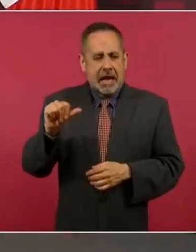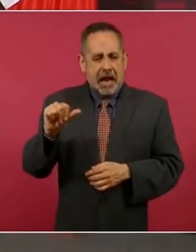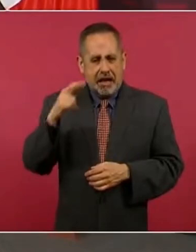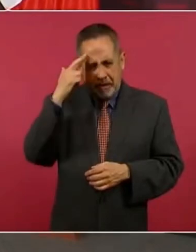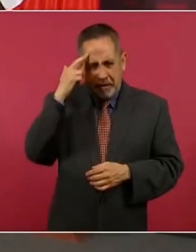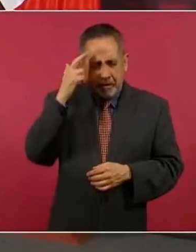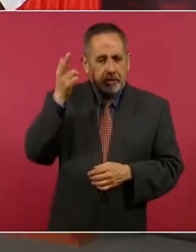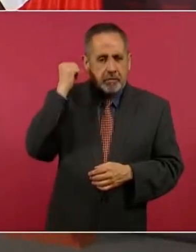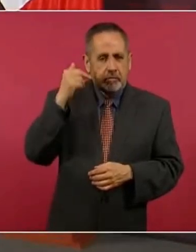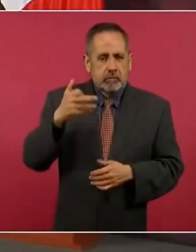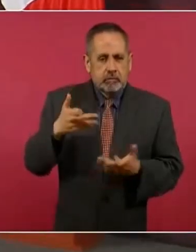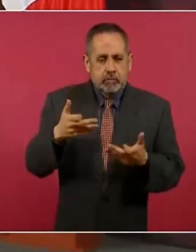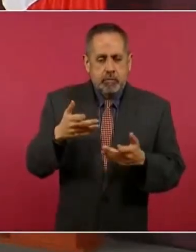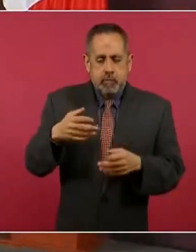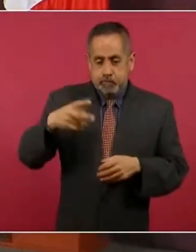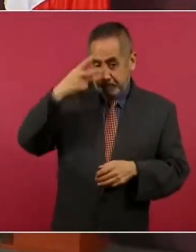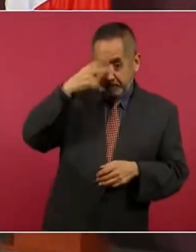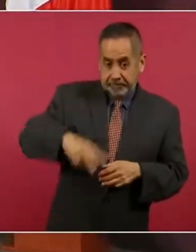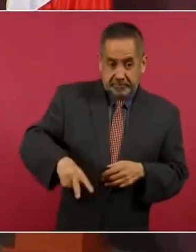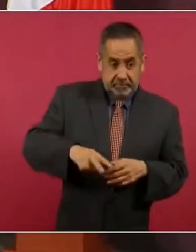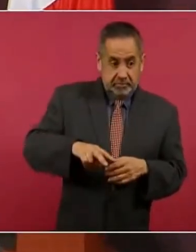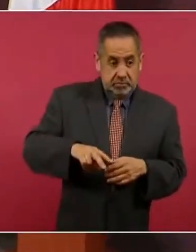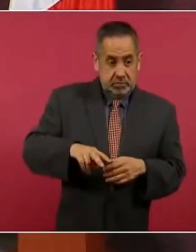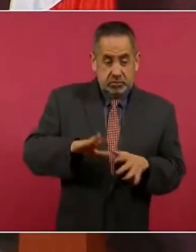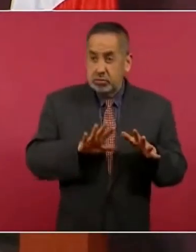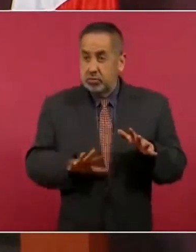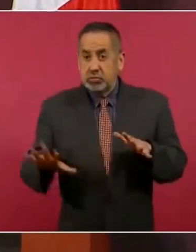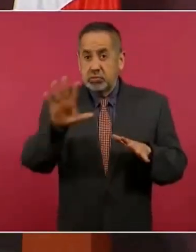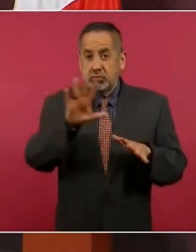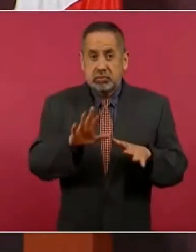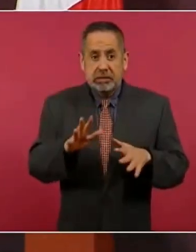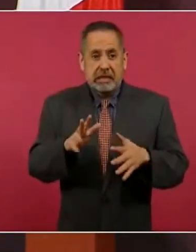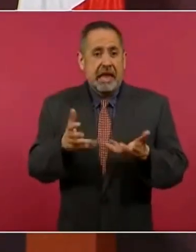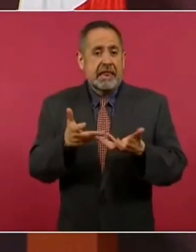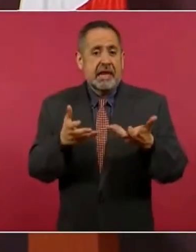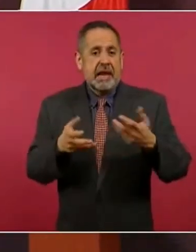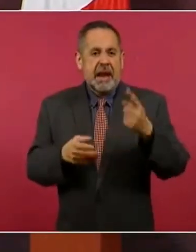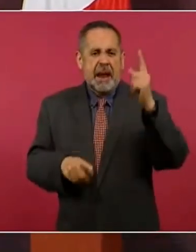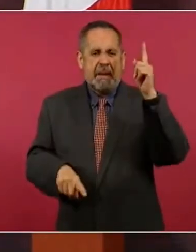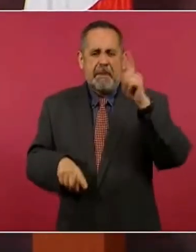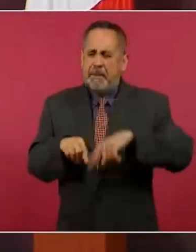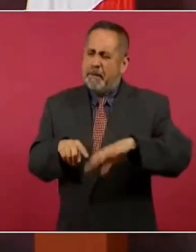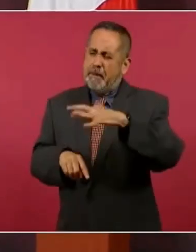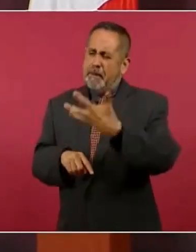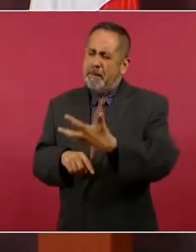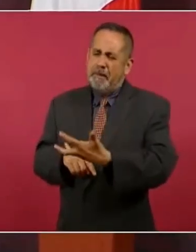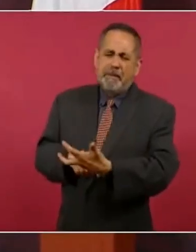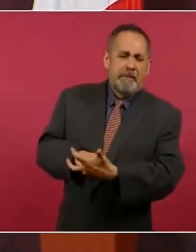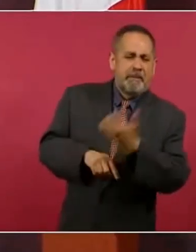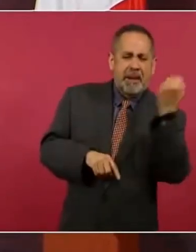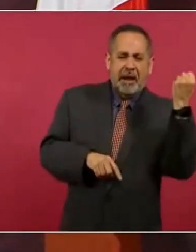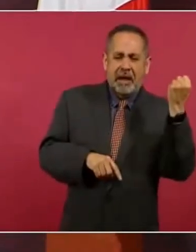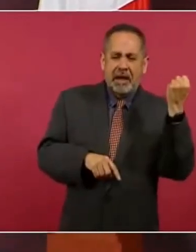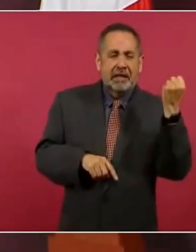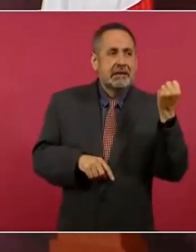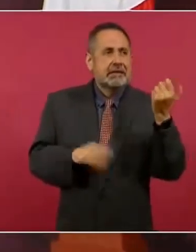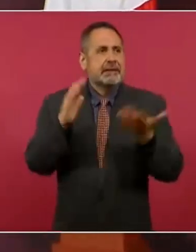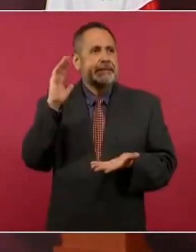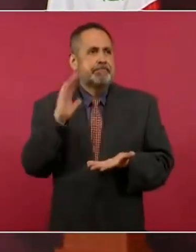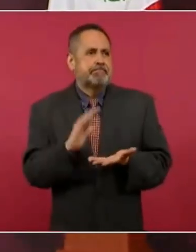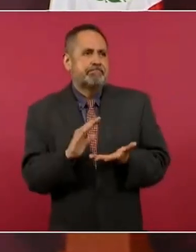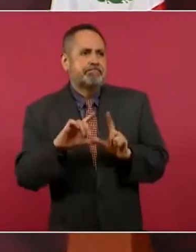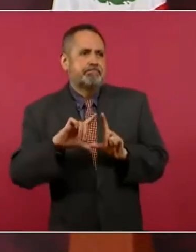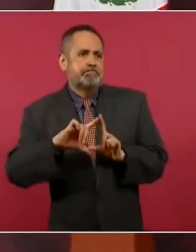que nos quitan más de la mitad del territorio del gran zarpazo Santana se tiene que ir al